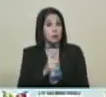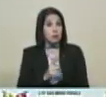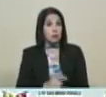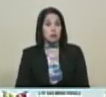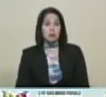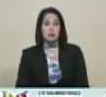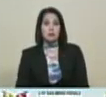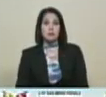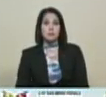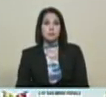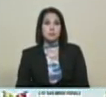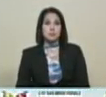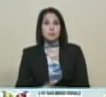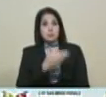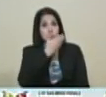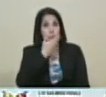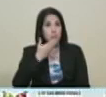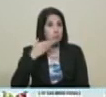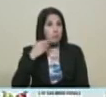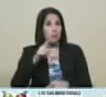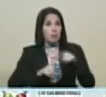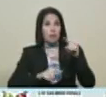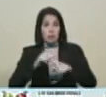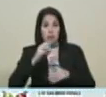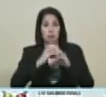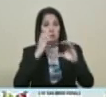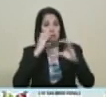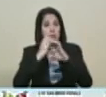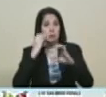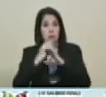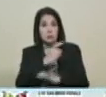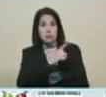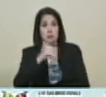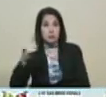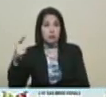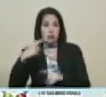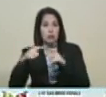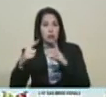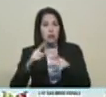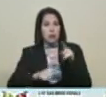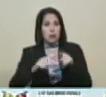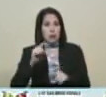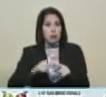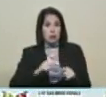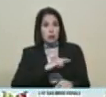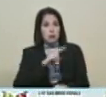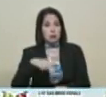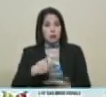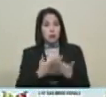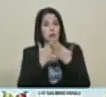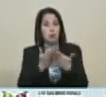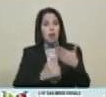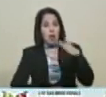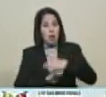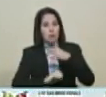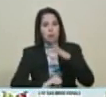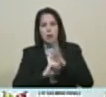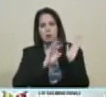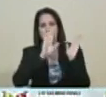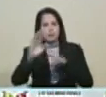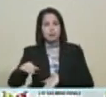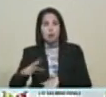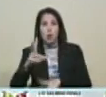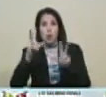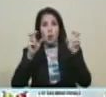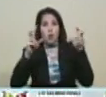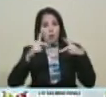Bueno, vamos a mejorar las condiciones del sector transportista, entre otras cosas, nosotros garantizándole un nuevo sistema